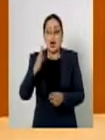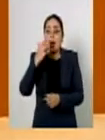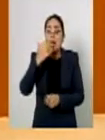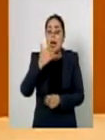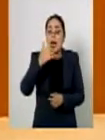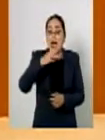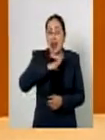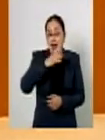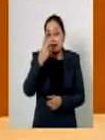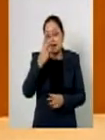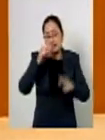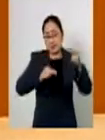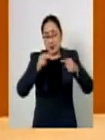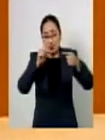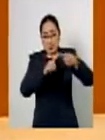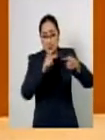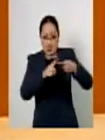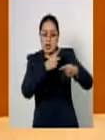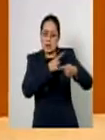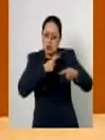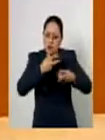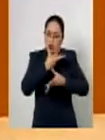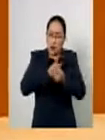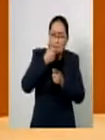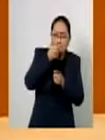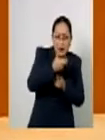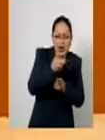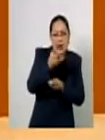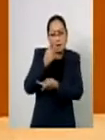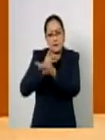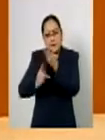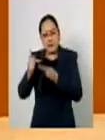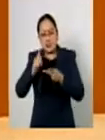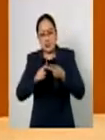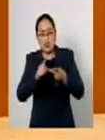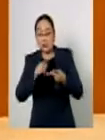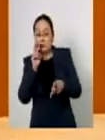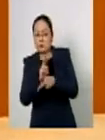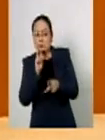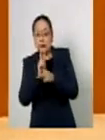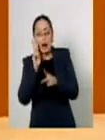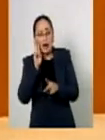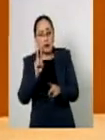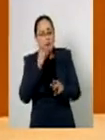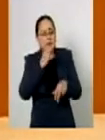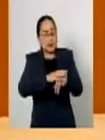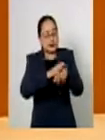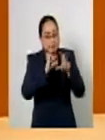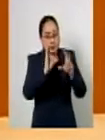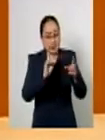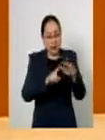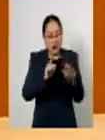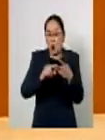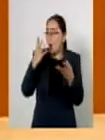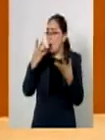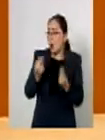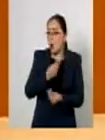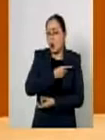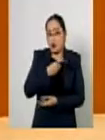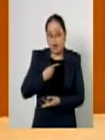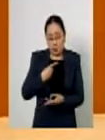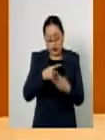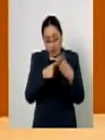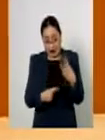endeudamiento sostenible endeudamiento en observación y endeudamiento elevado de acuerdo con esta clasificación